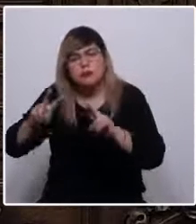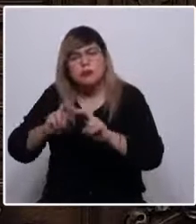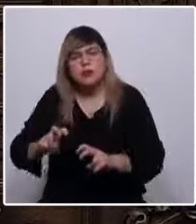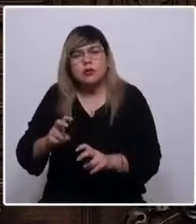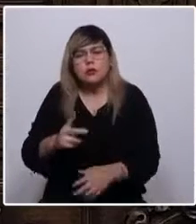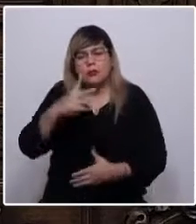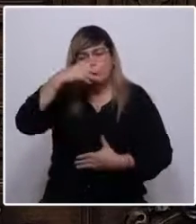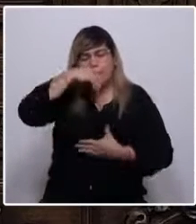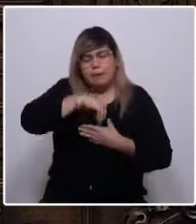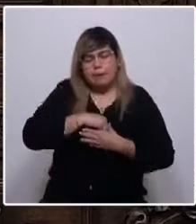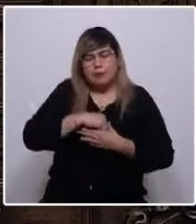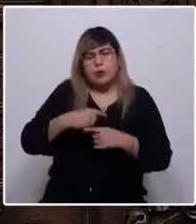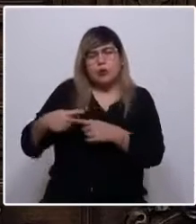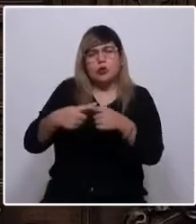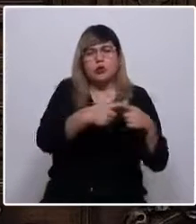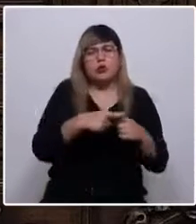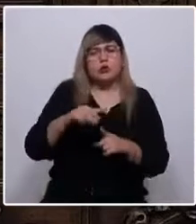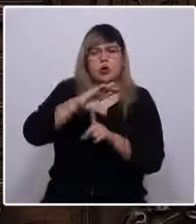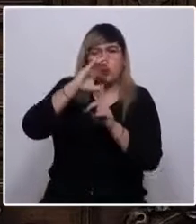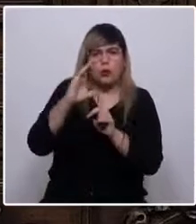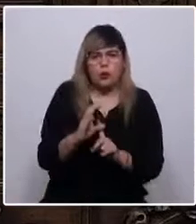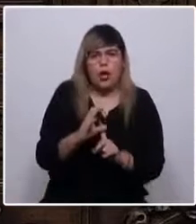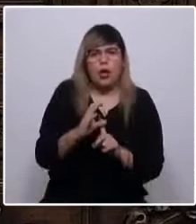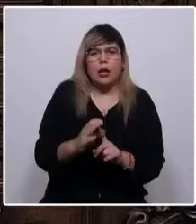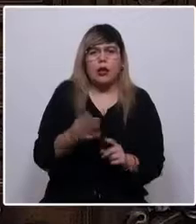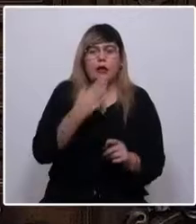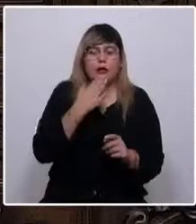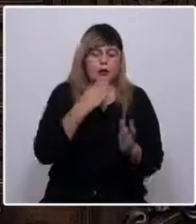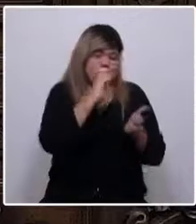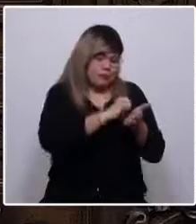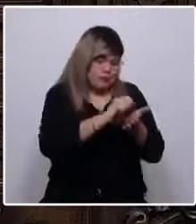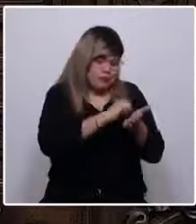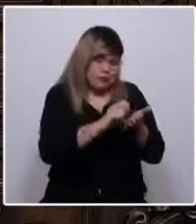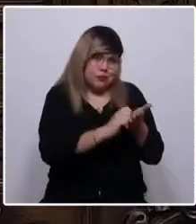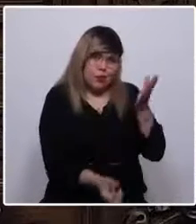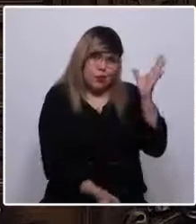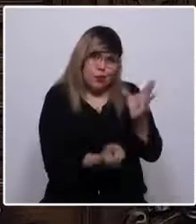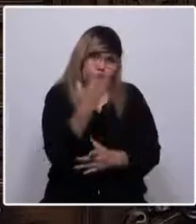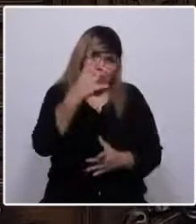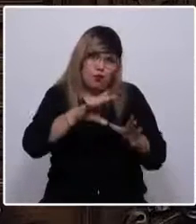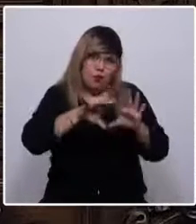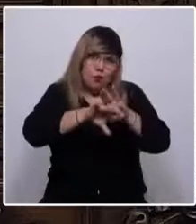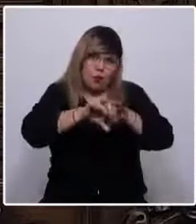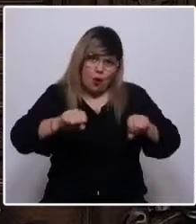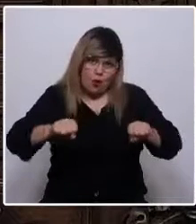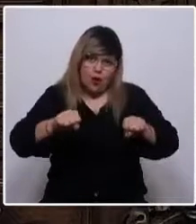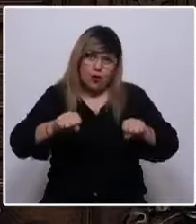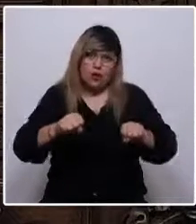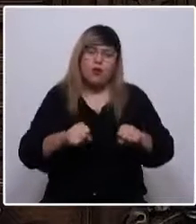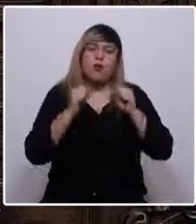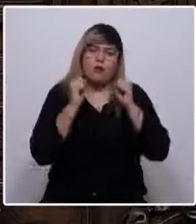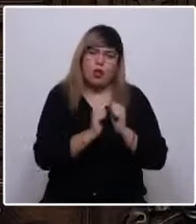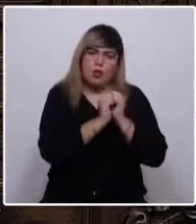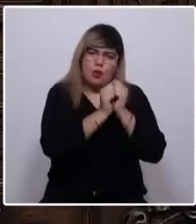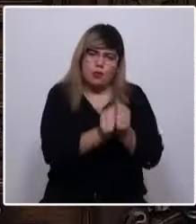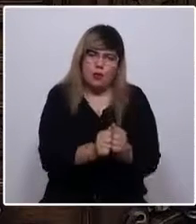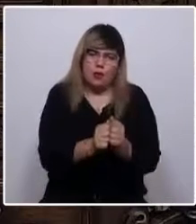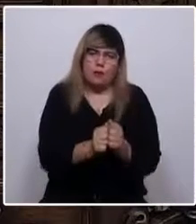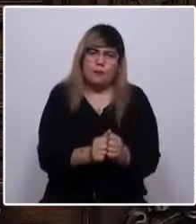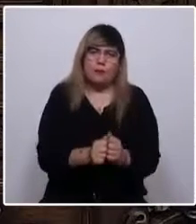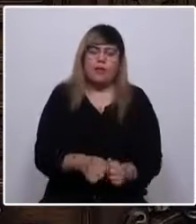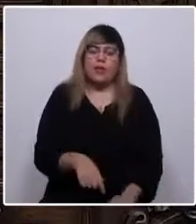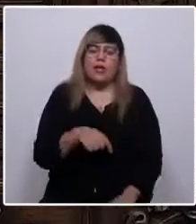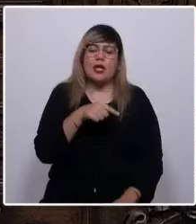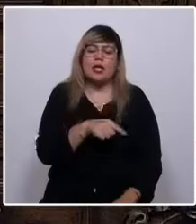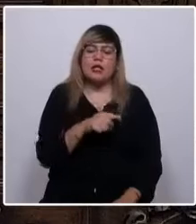transformación social y cultural, y que la letra de un nuevo pacto sólo podrá acompañar. Por todo ello prefiero el arrojo a la